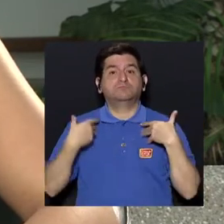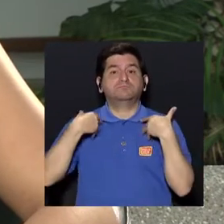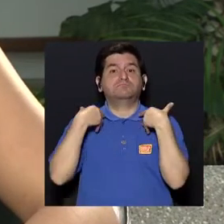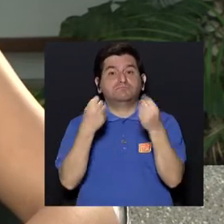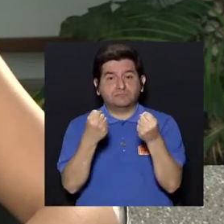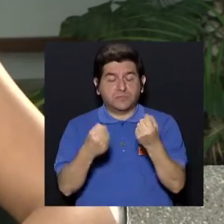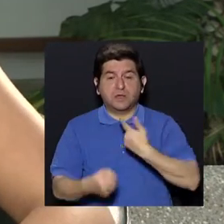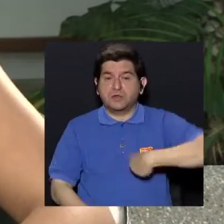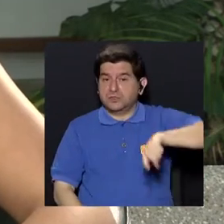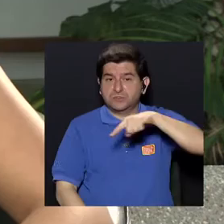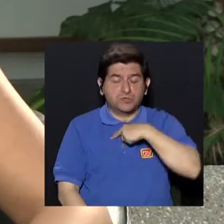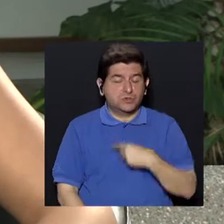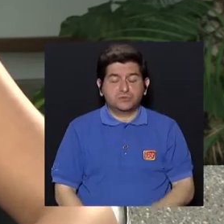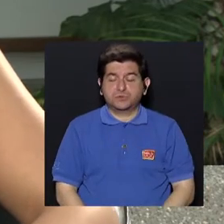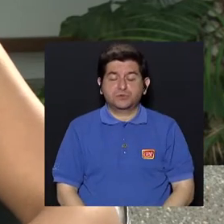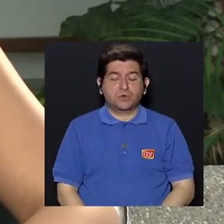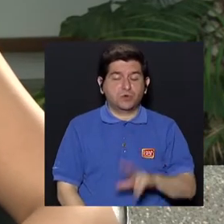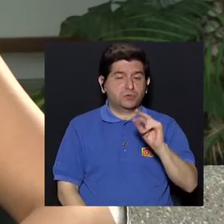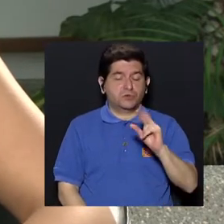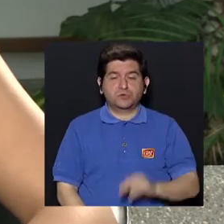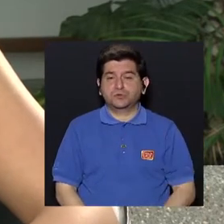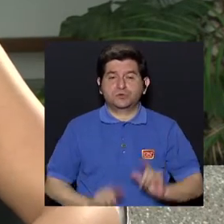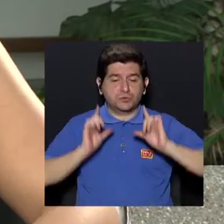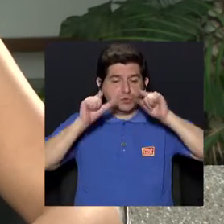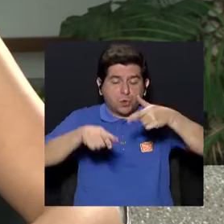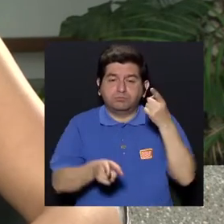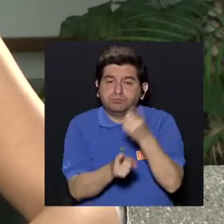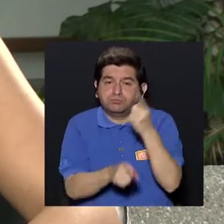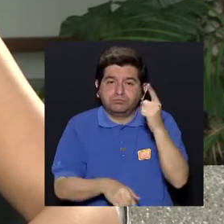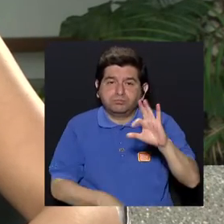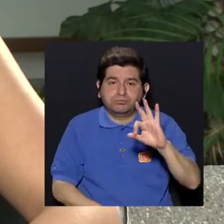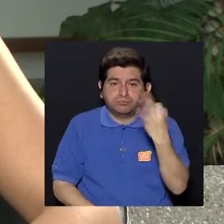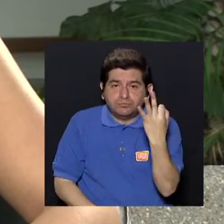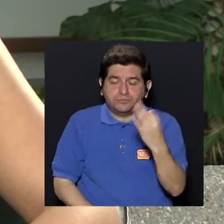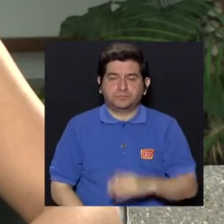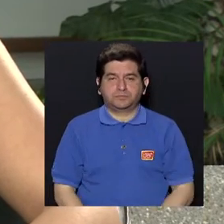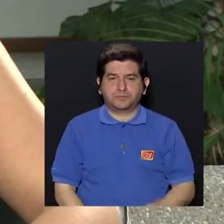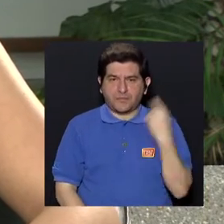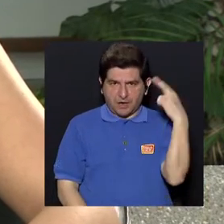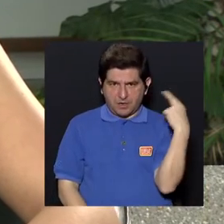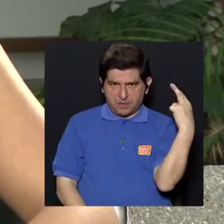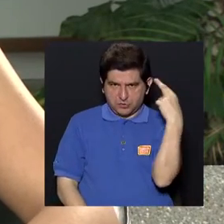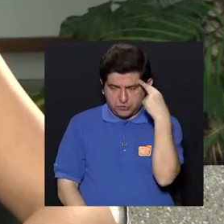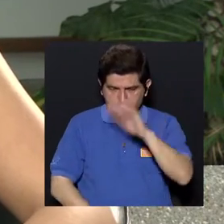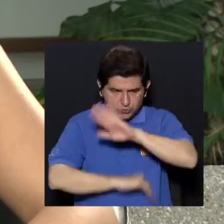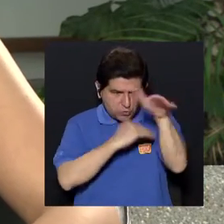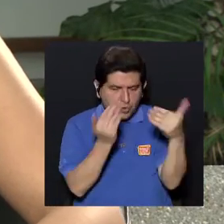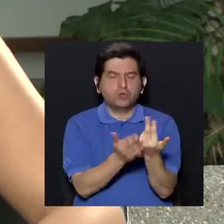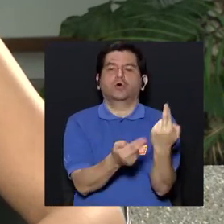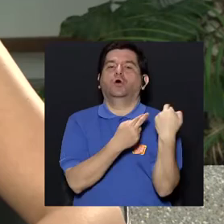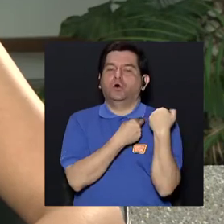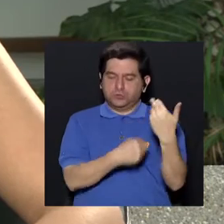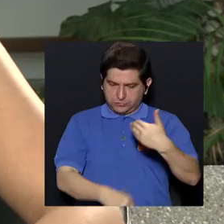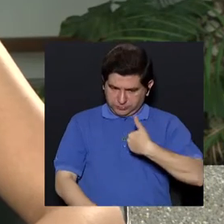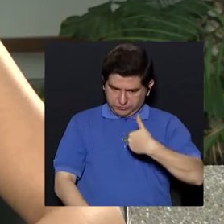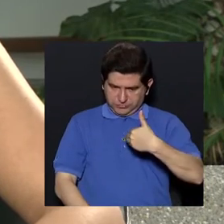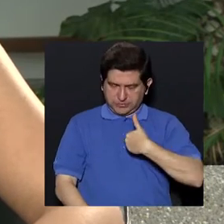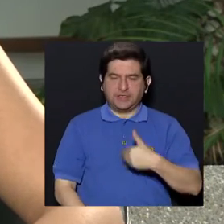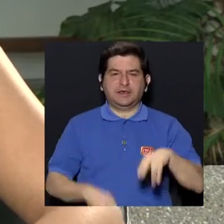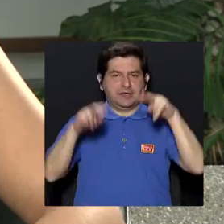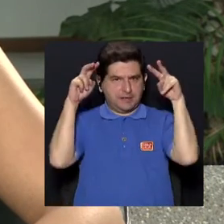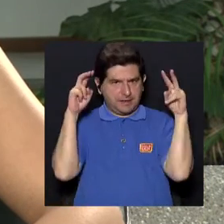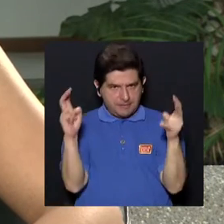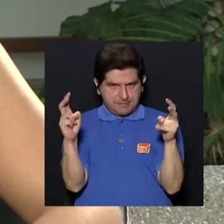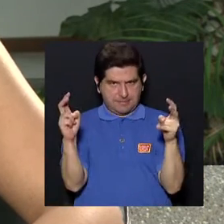salud si no los botamos o desechamos adecuadamente. Y por ello, todos somos responsables de